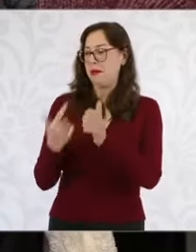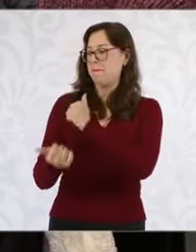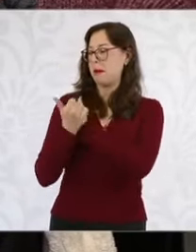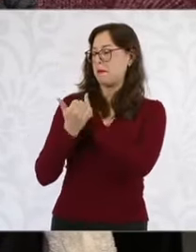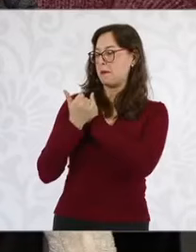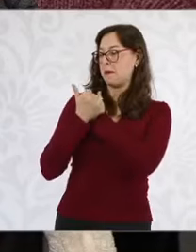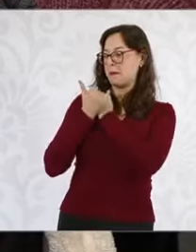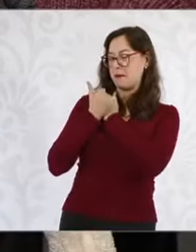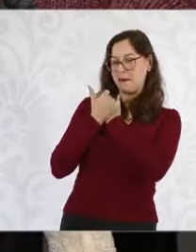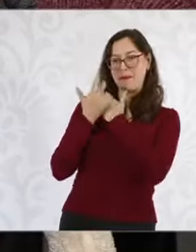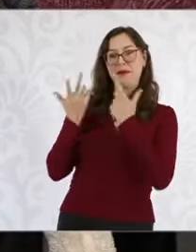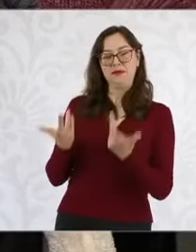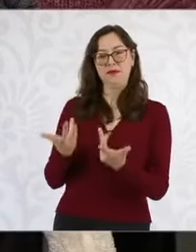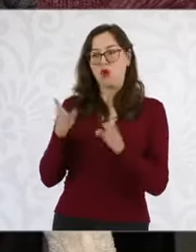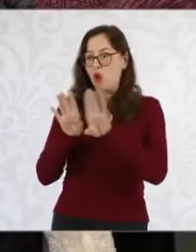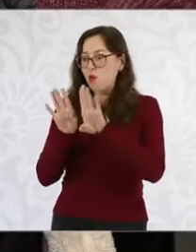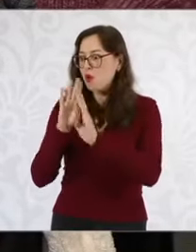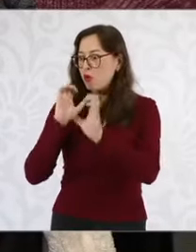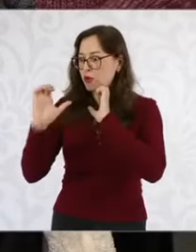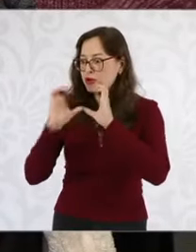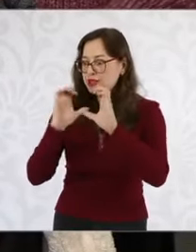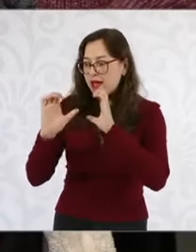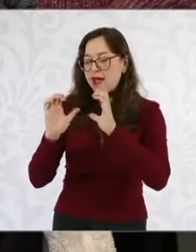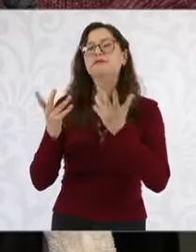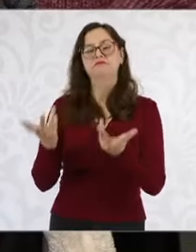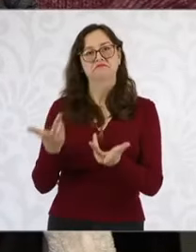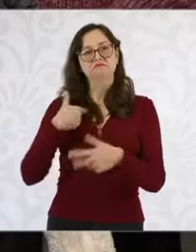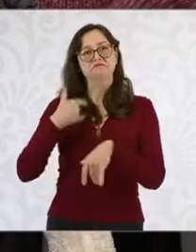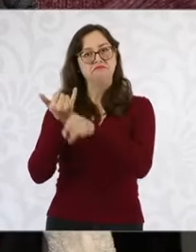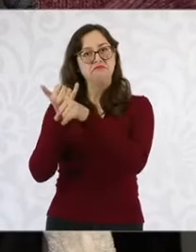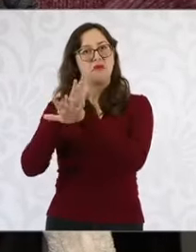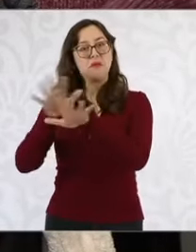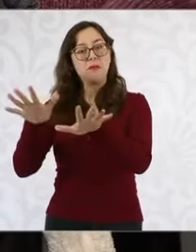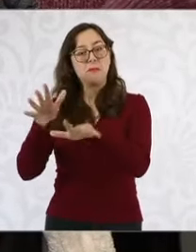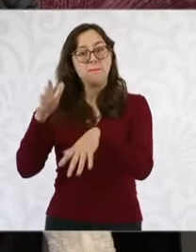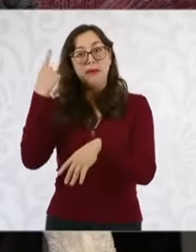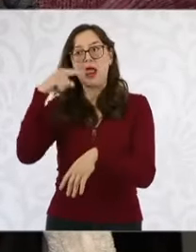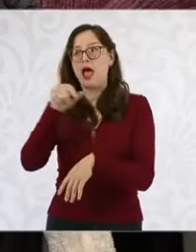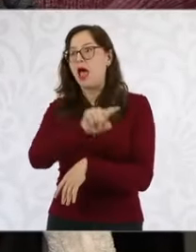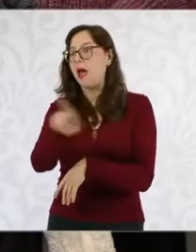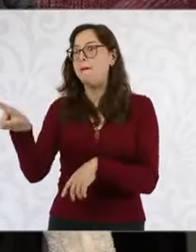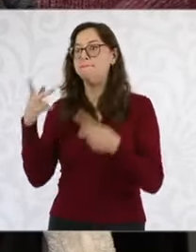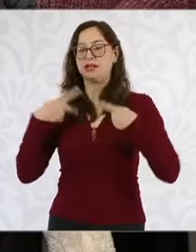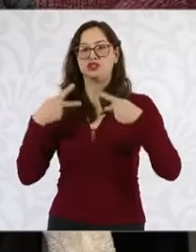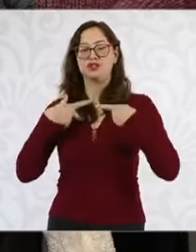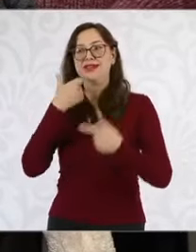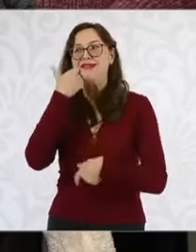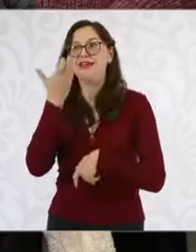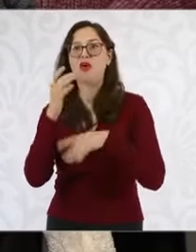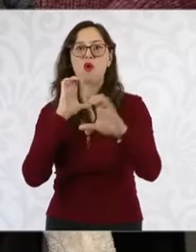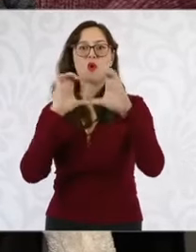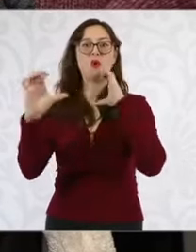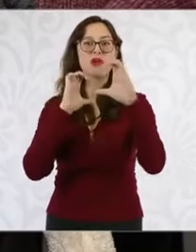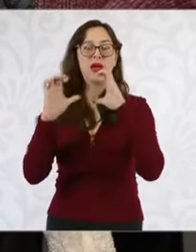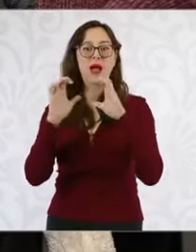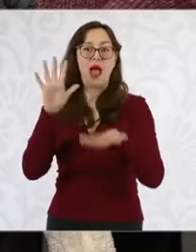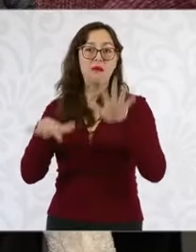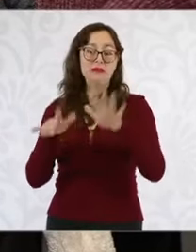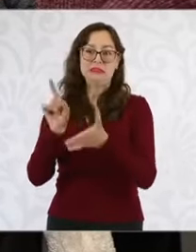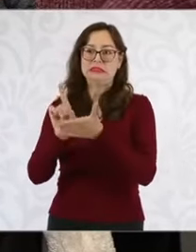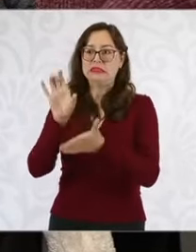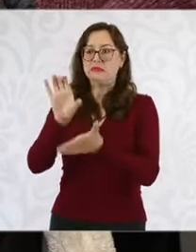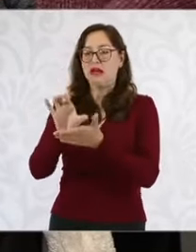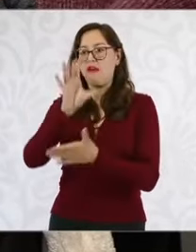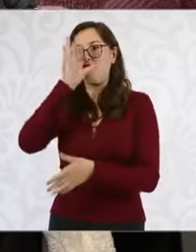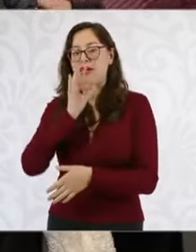de información sobre este método. Que sin duda trae la esperanza de poder comunicarse con sus seres queridos que por razones de discapacidad